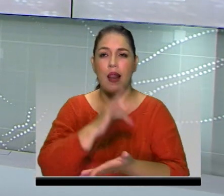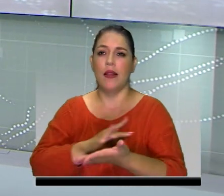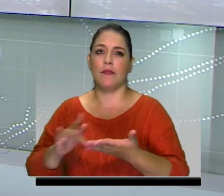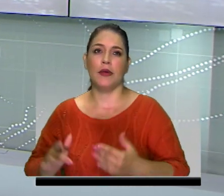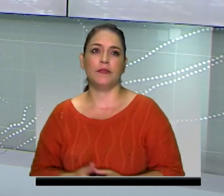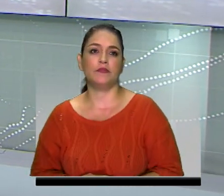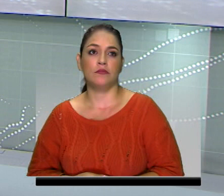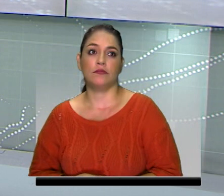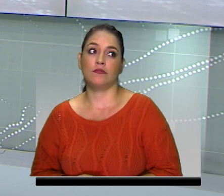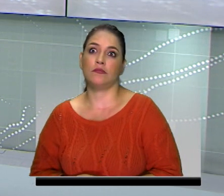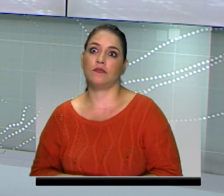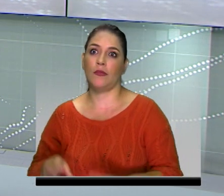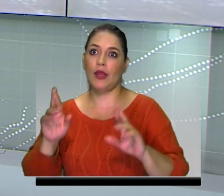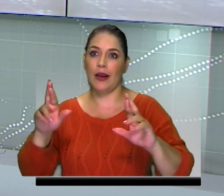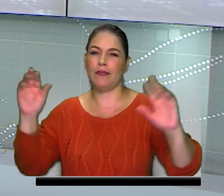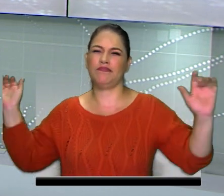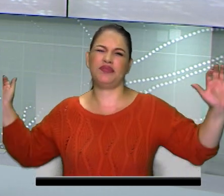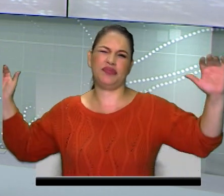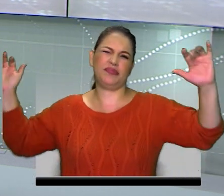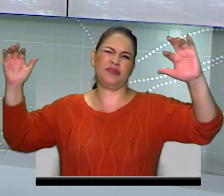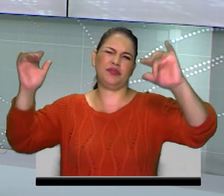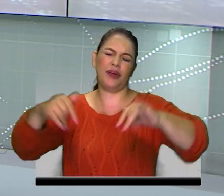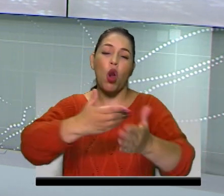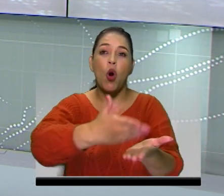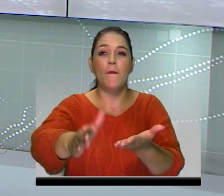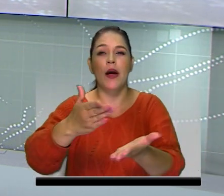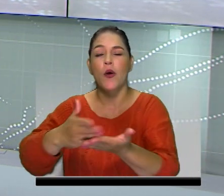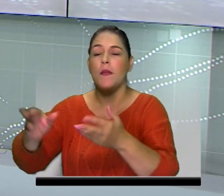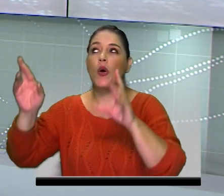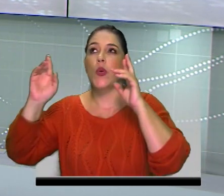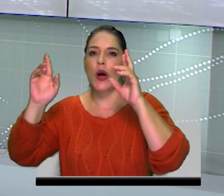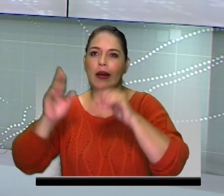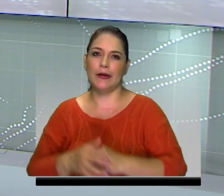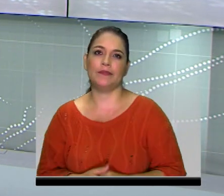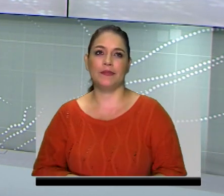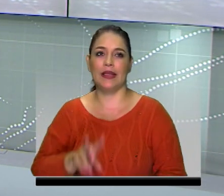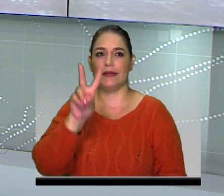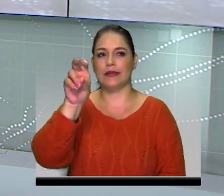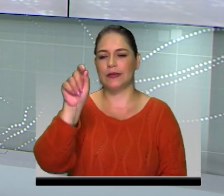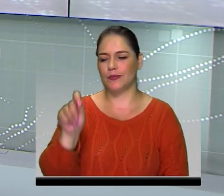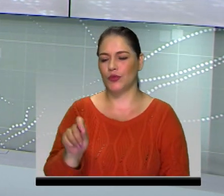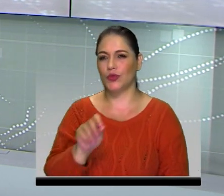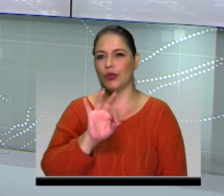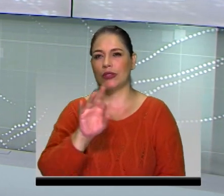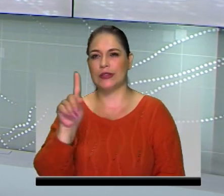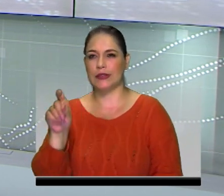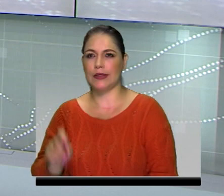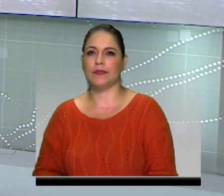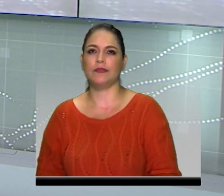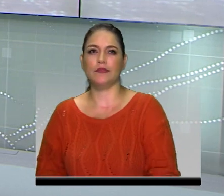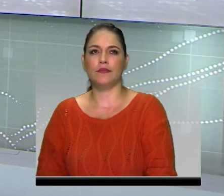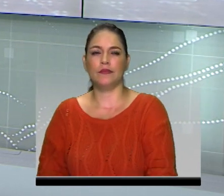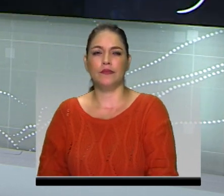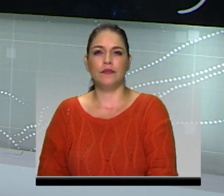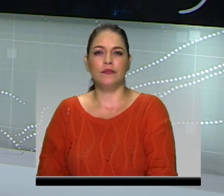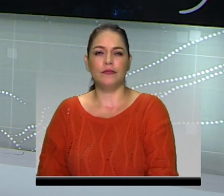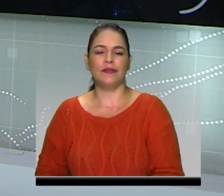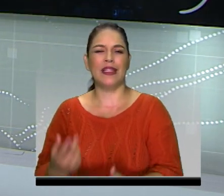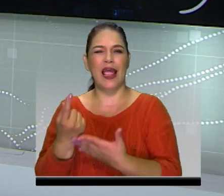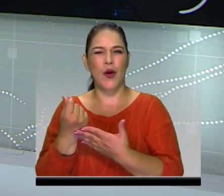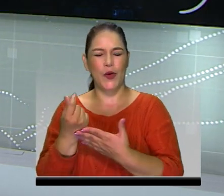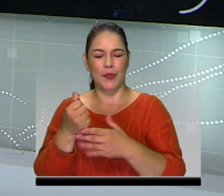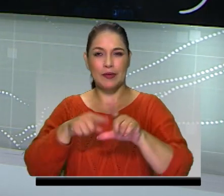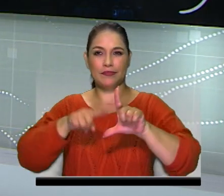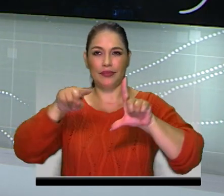Muchos compradores que estarán en esta edición de la feria Columbia Tech, 7 y 36. Revisamos los indicadores económicos.